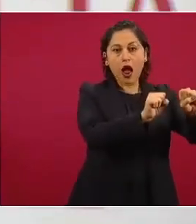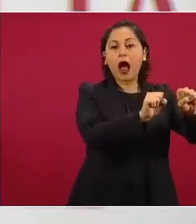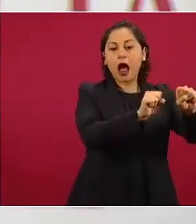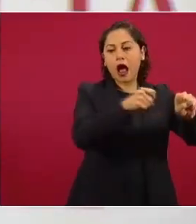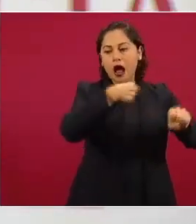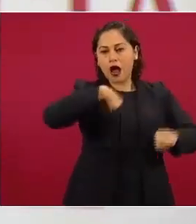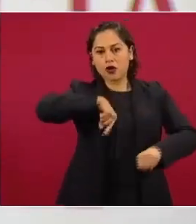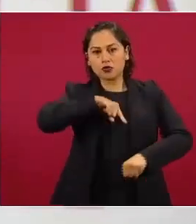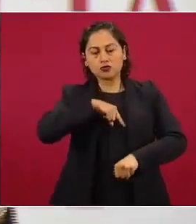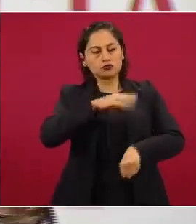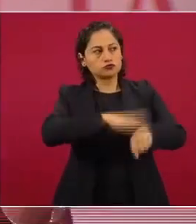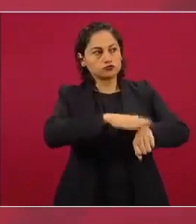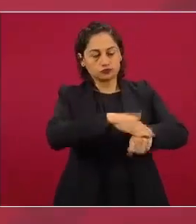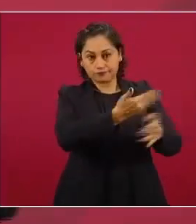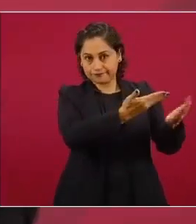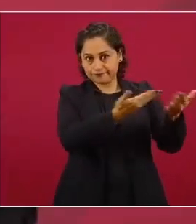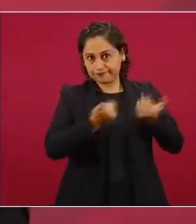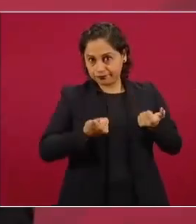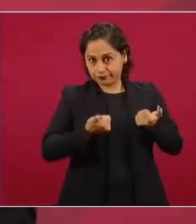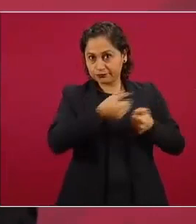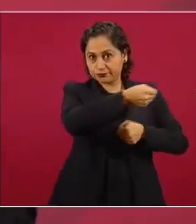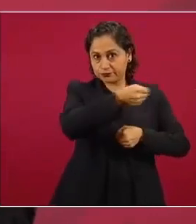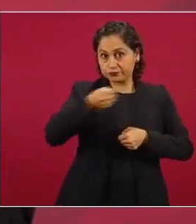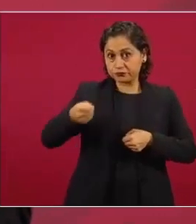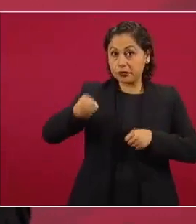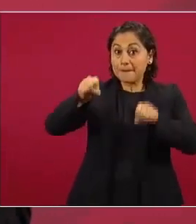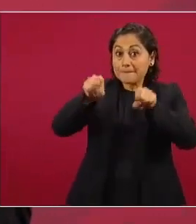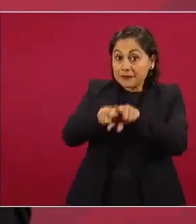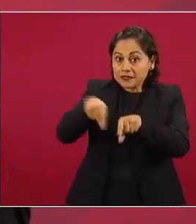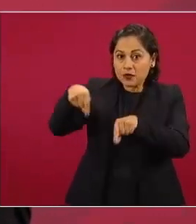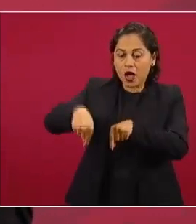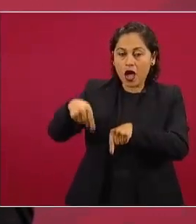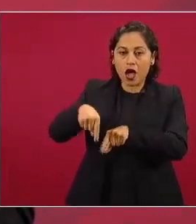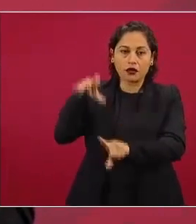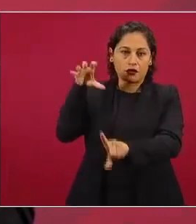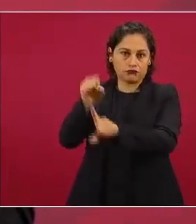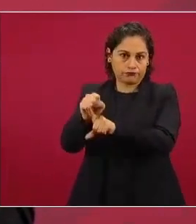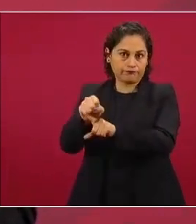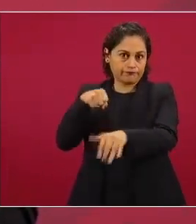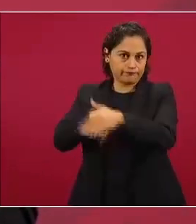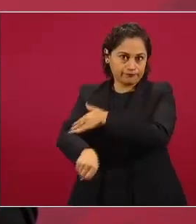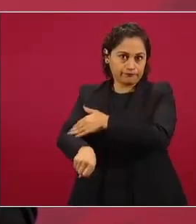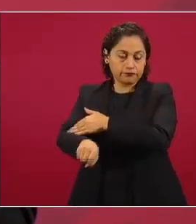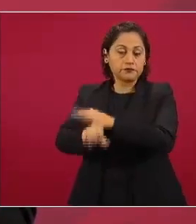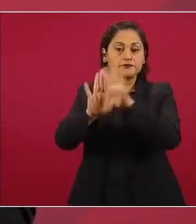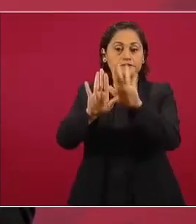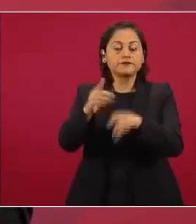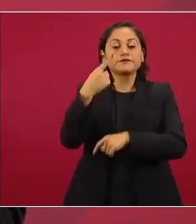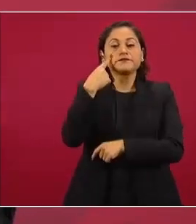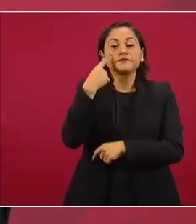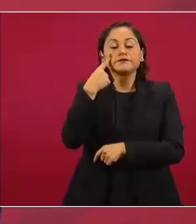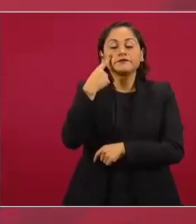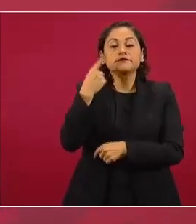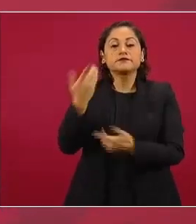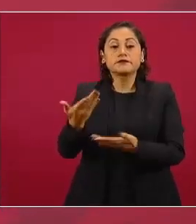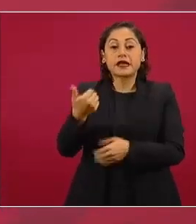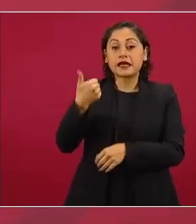ha sido puesta a disposición de la Fiscalía General de la República apenas hace seis días